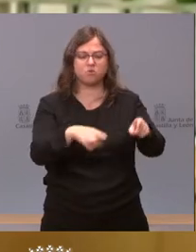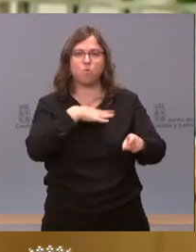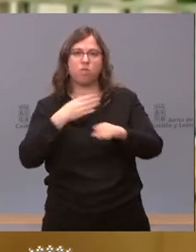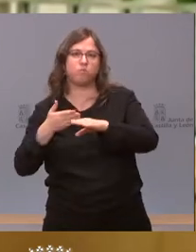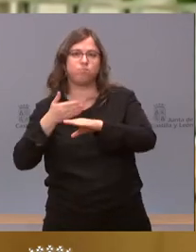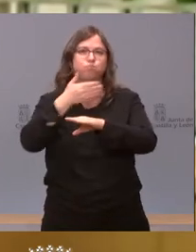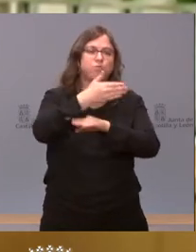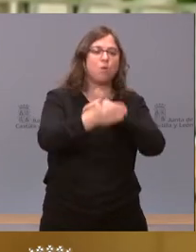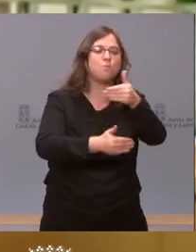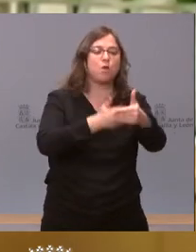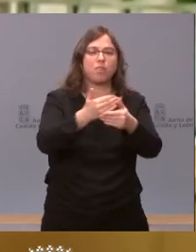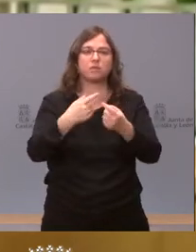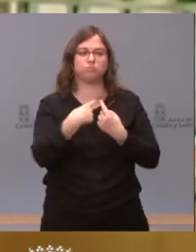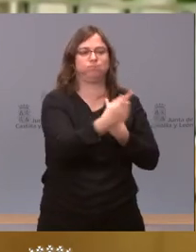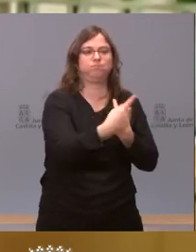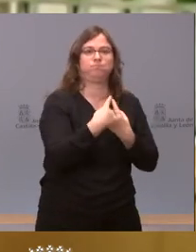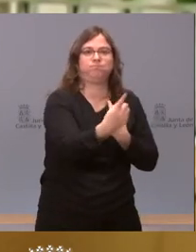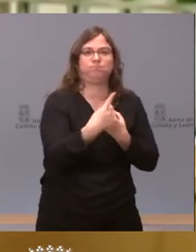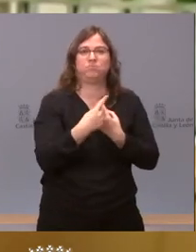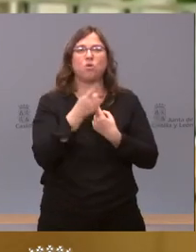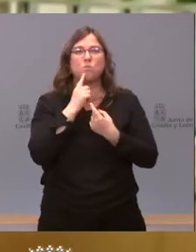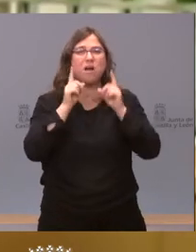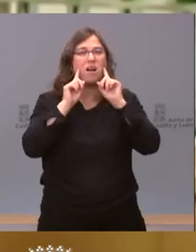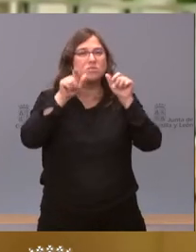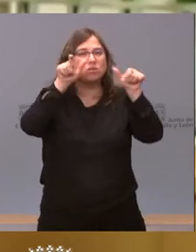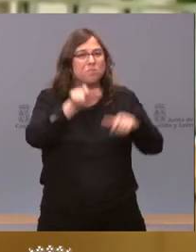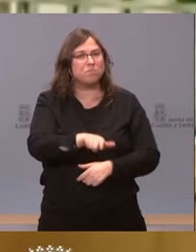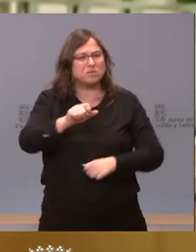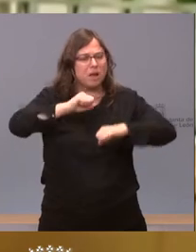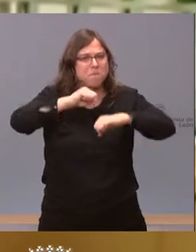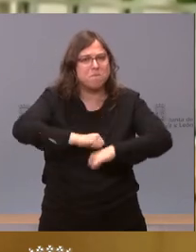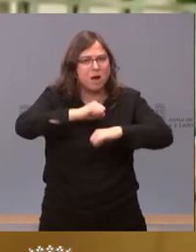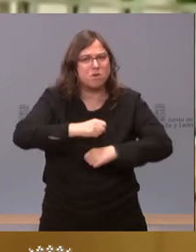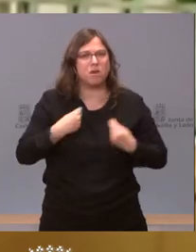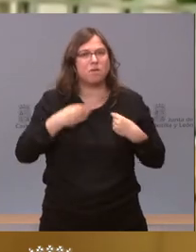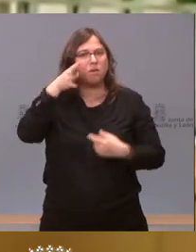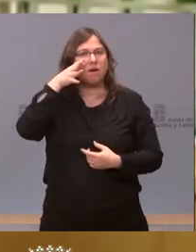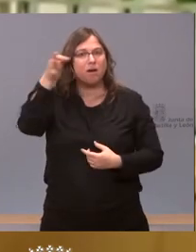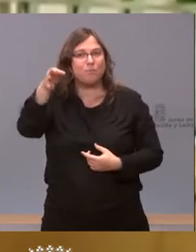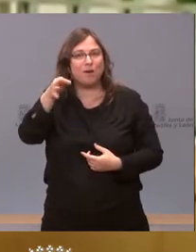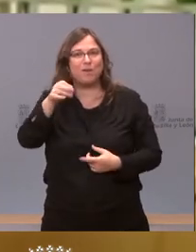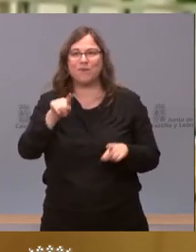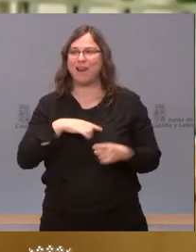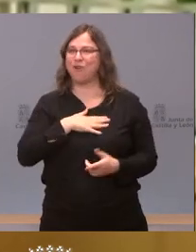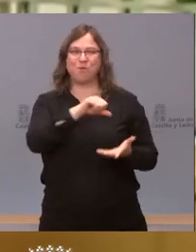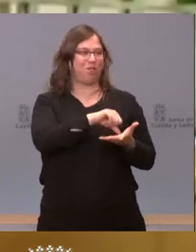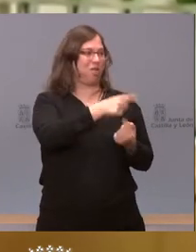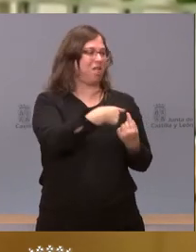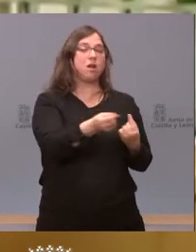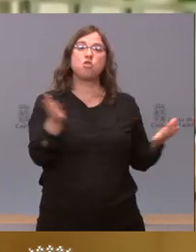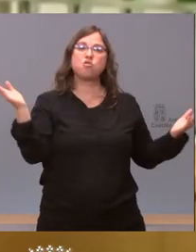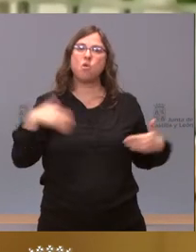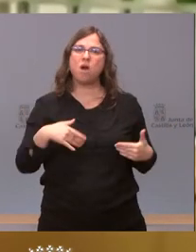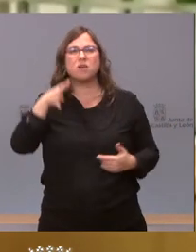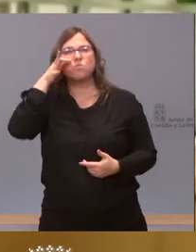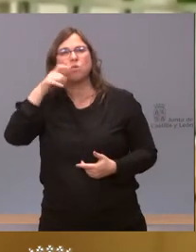el proceso de inmunización a las personas mayores que viven en el medio rural y no tienen las posibilidades que hay en una ciudad para llegar a los centros de vacunación.